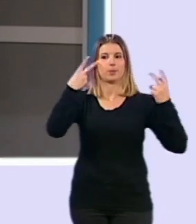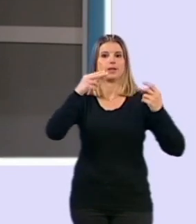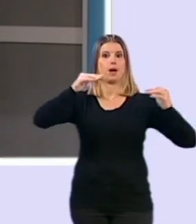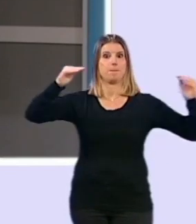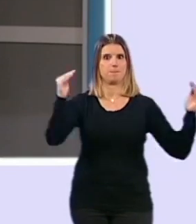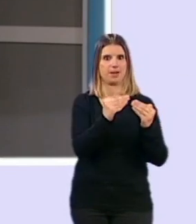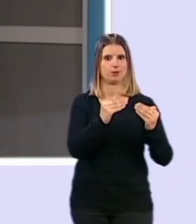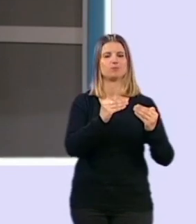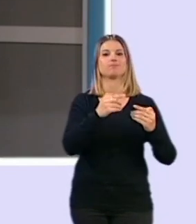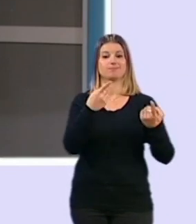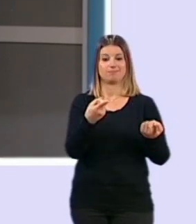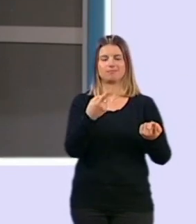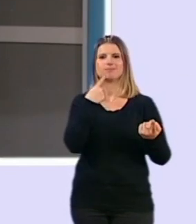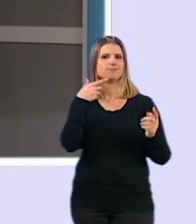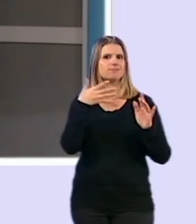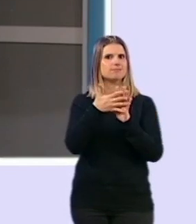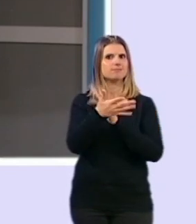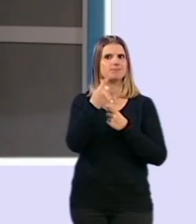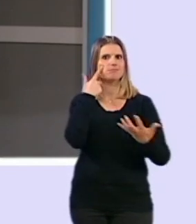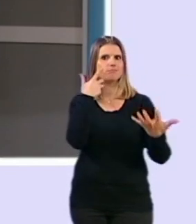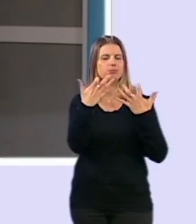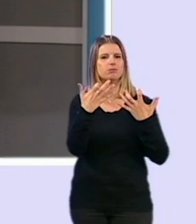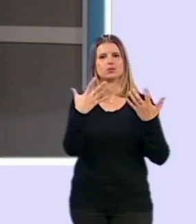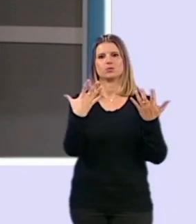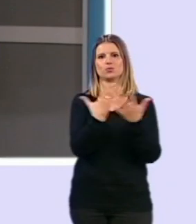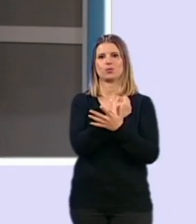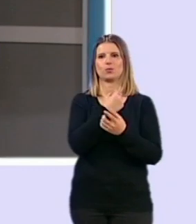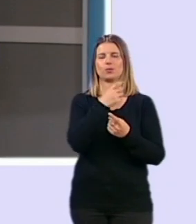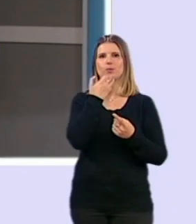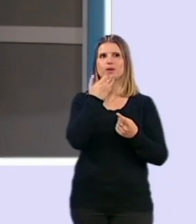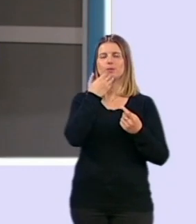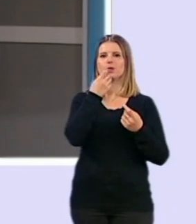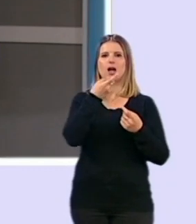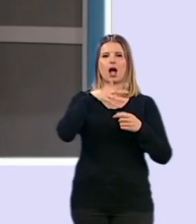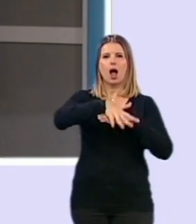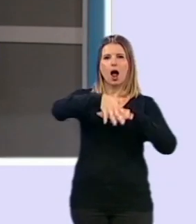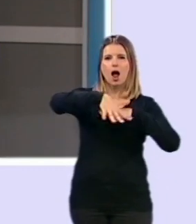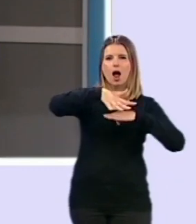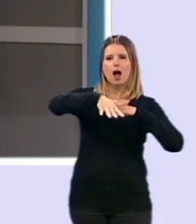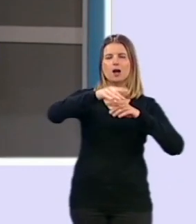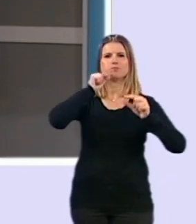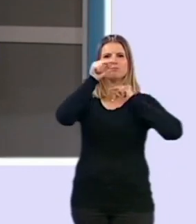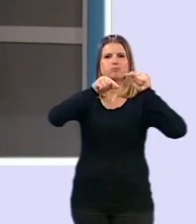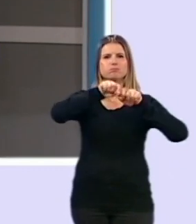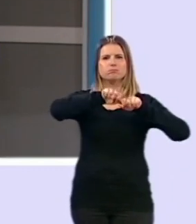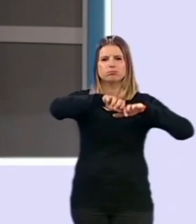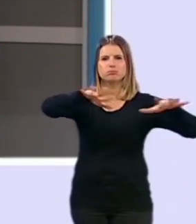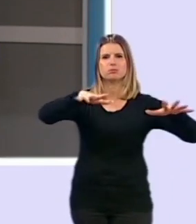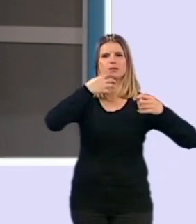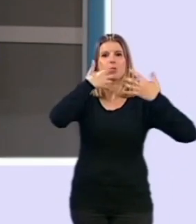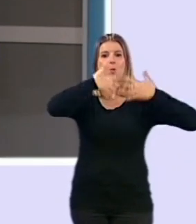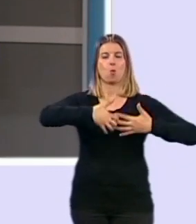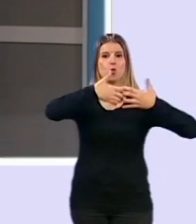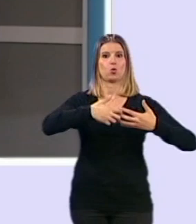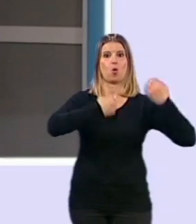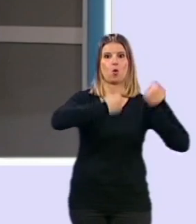ello, pues, ¿qué hemos apreciado? Pues, es una reducción de todos los que son los gases contaminantes que producen los motores en combustión de los